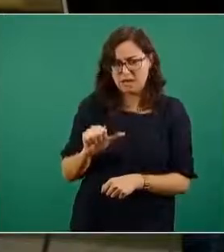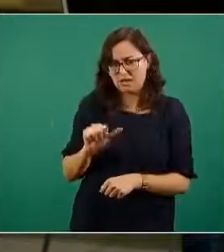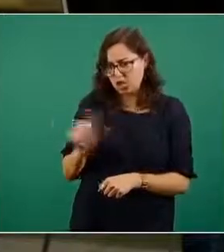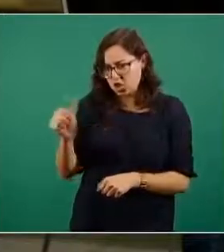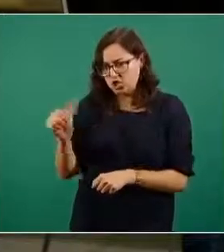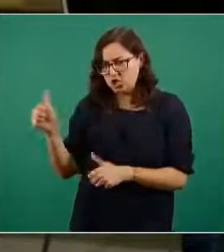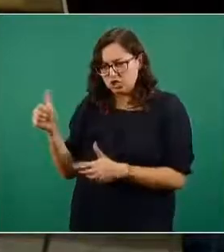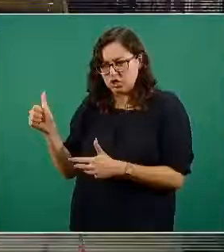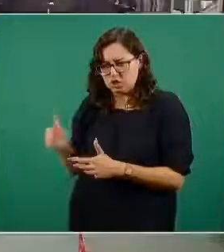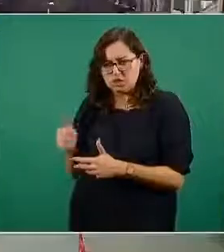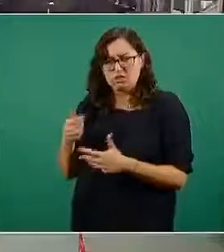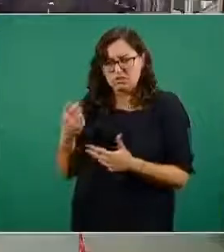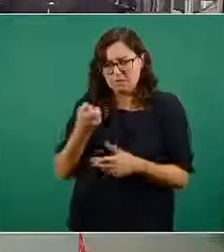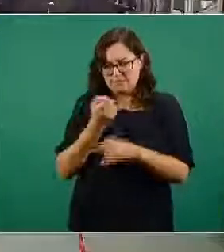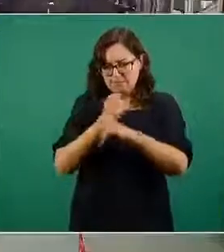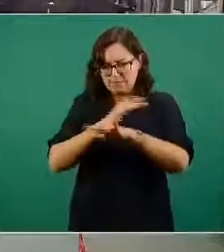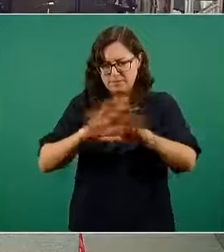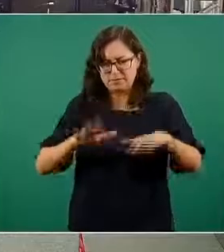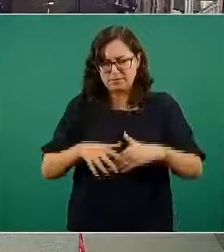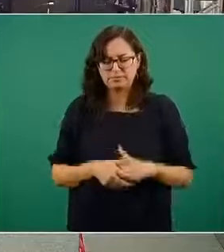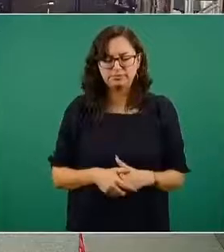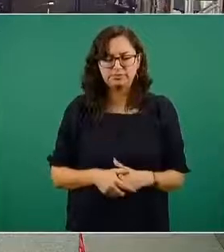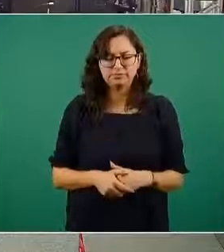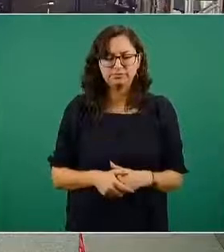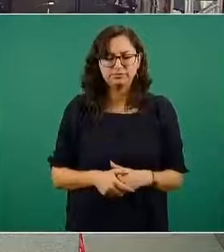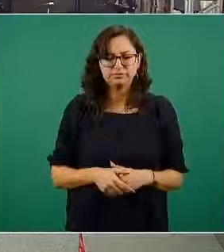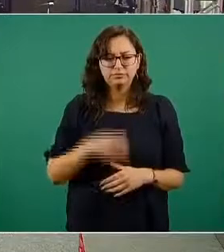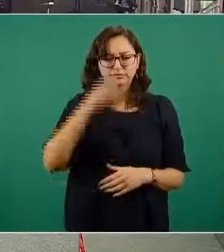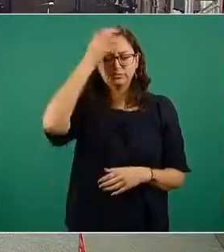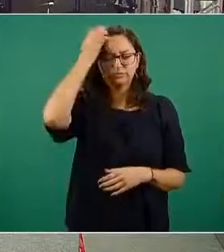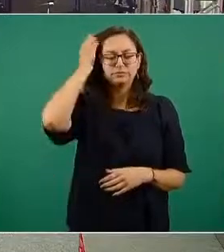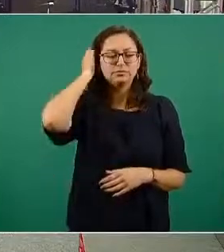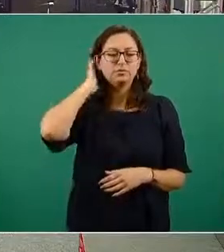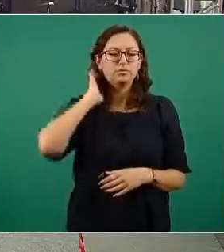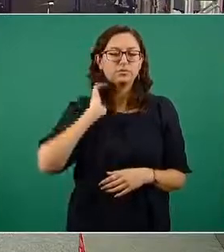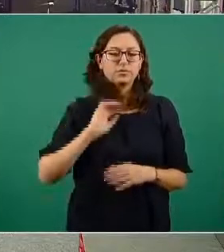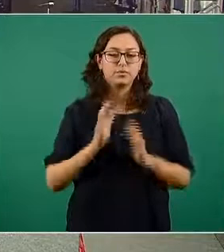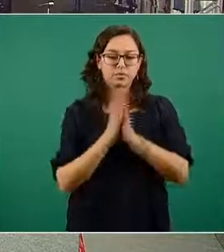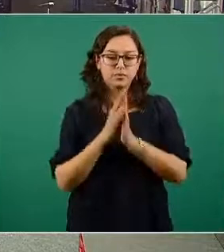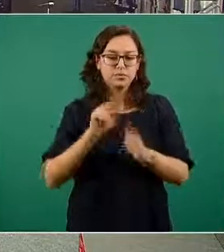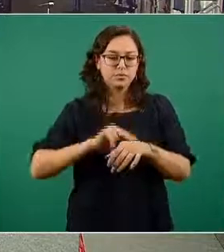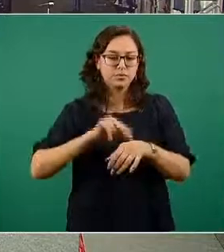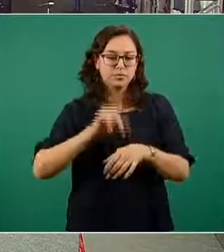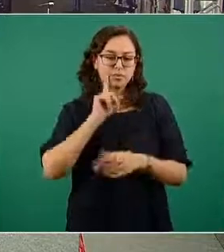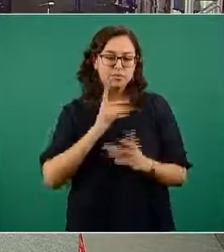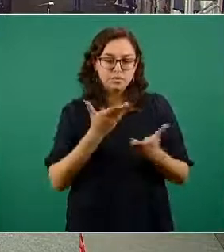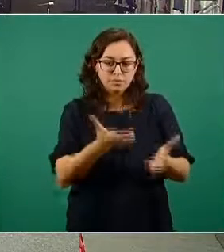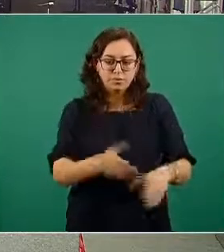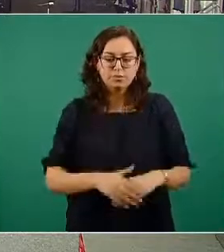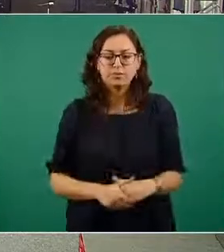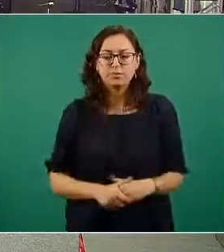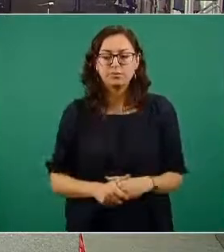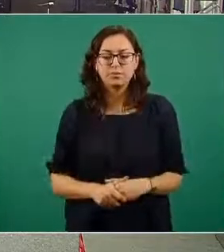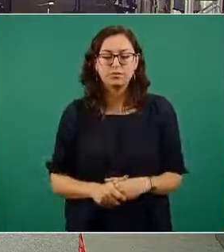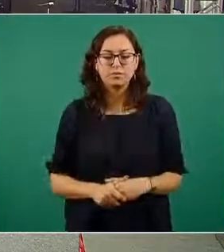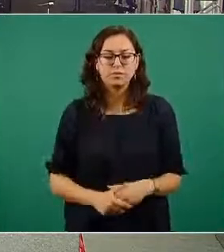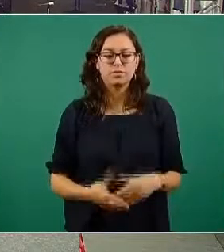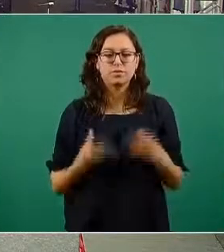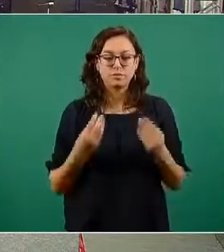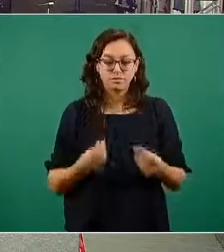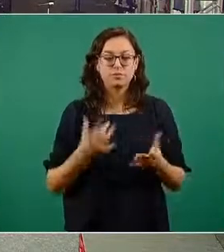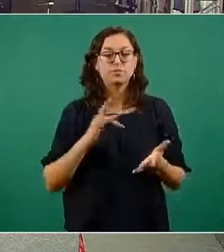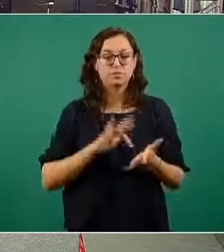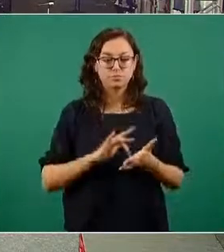gracias gracias adelante doctora Verdechewski muchas gracias por esa